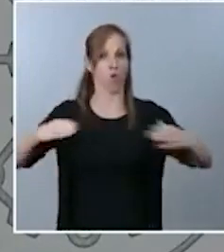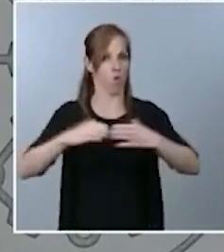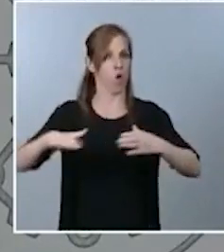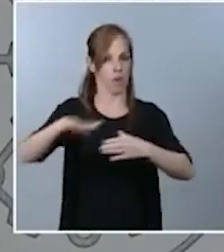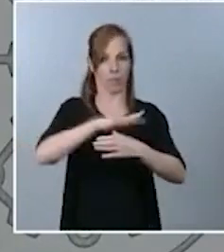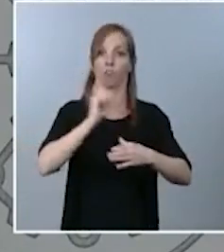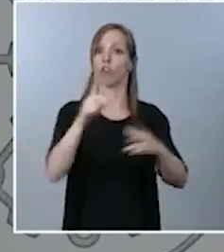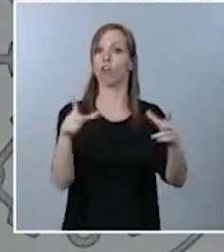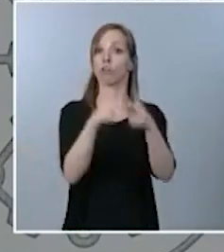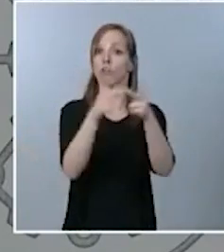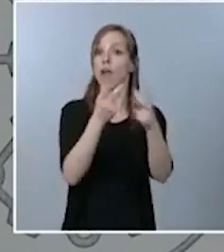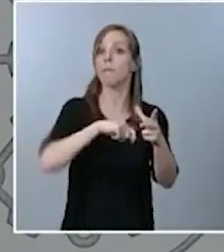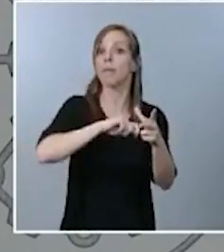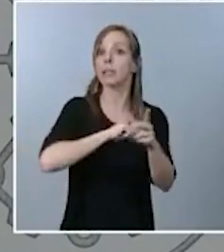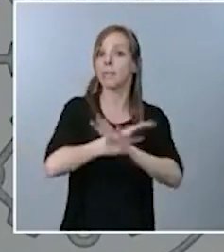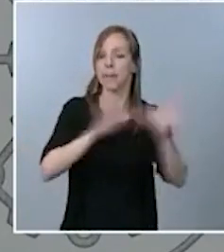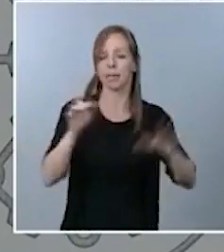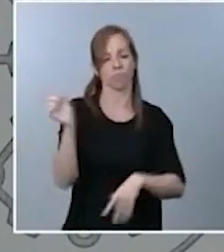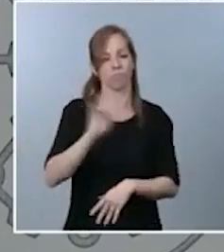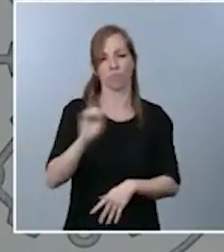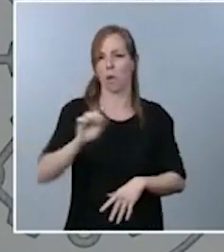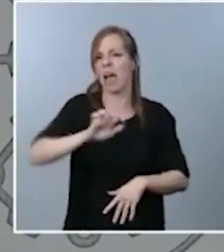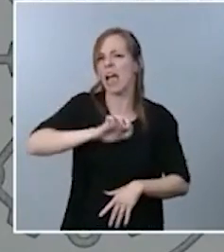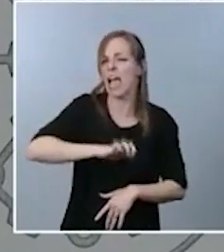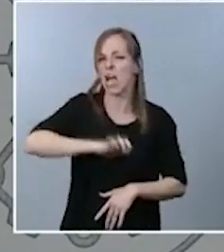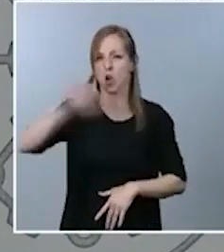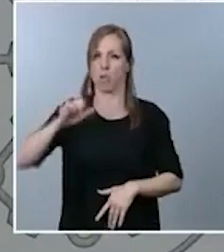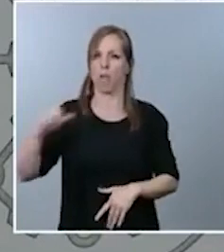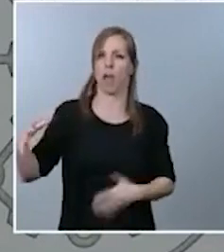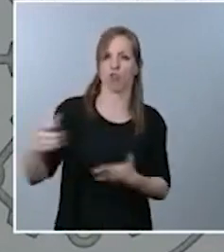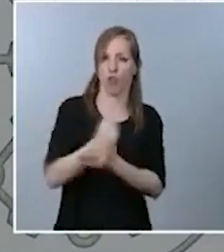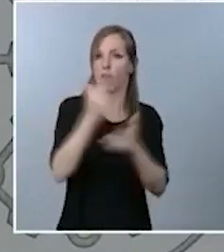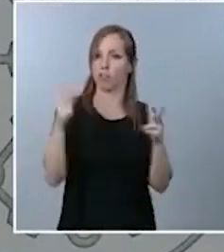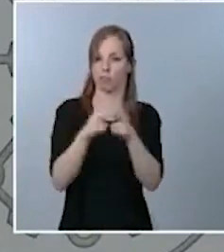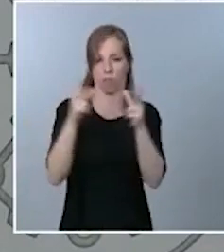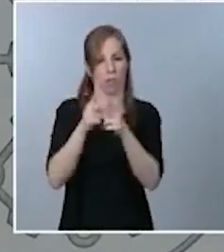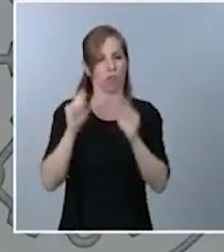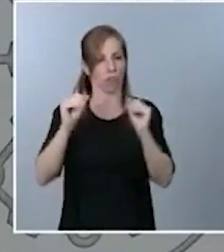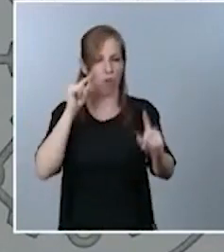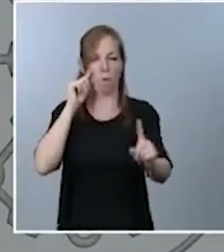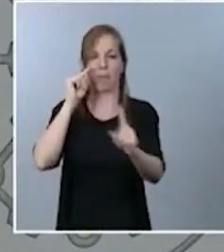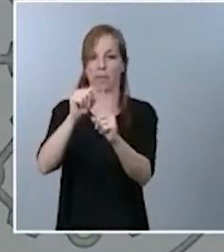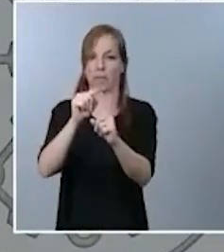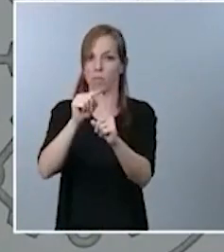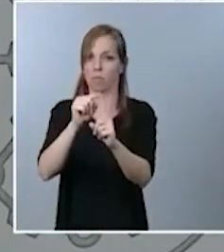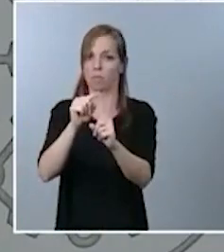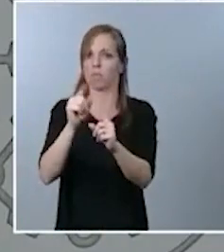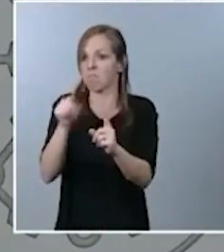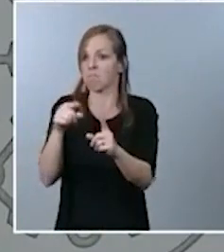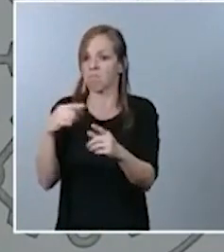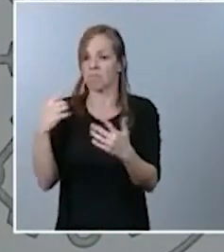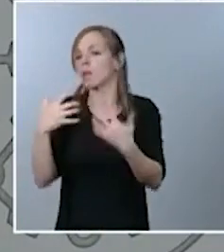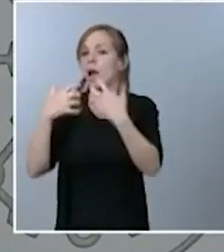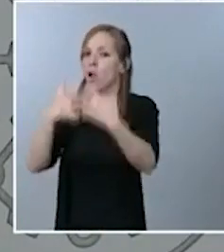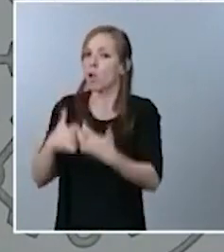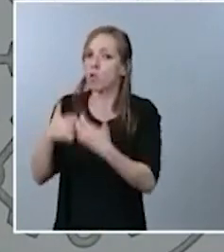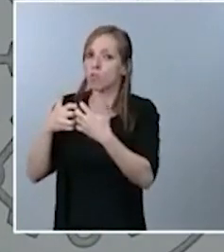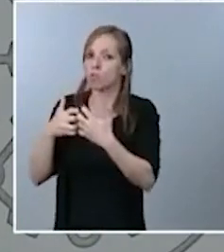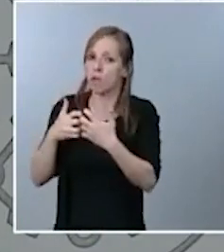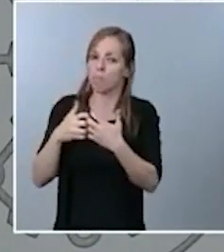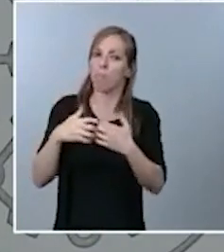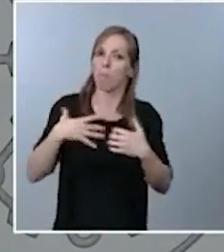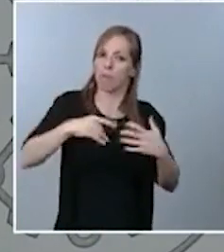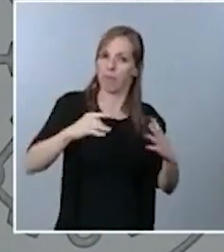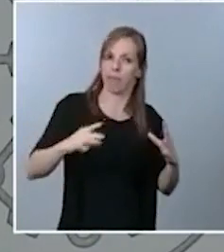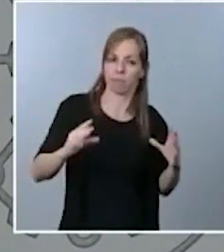sino del conjunto de la sociedad europea y una tarea que es compatible con la lucha de determinados colectivos para que se les